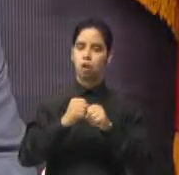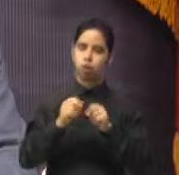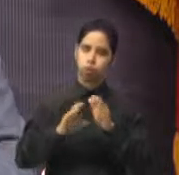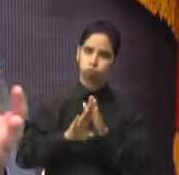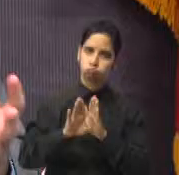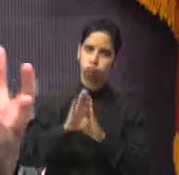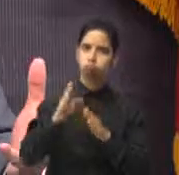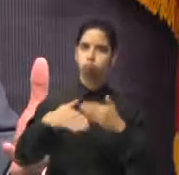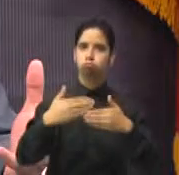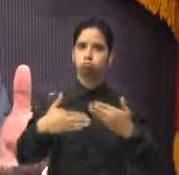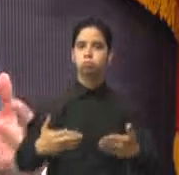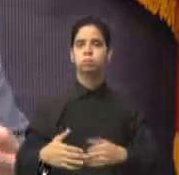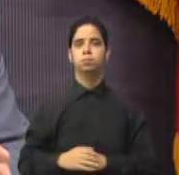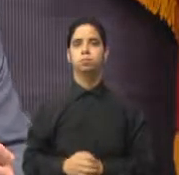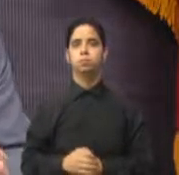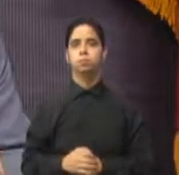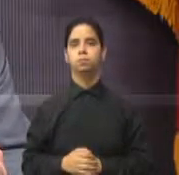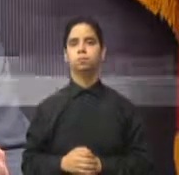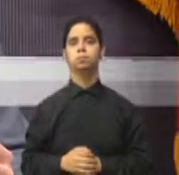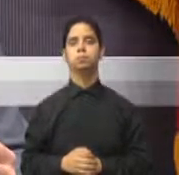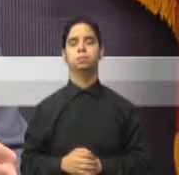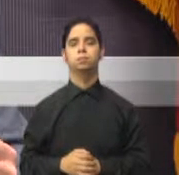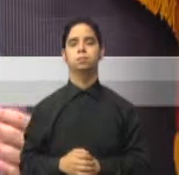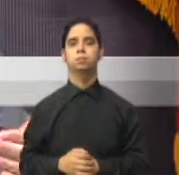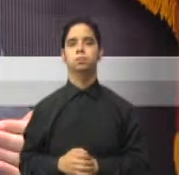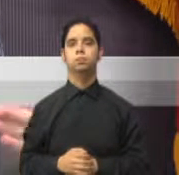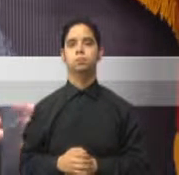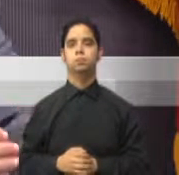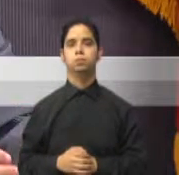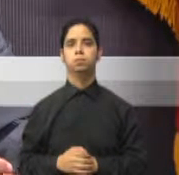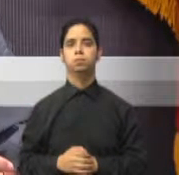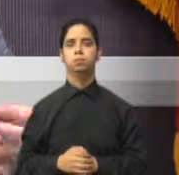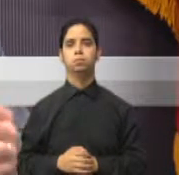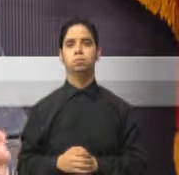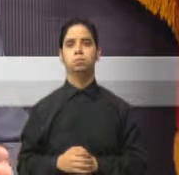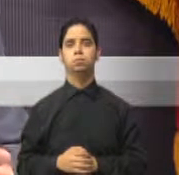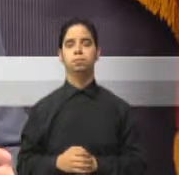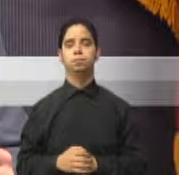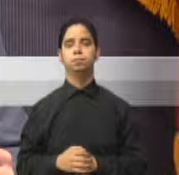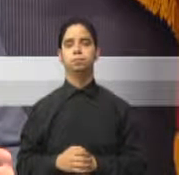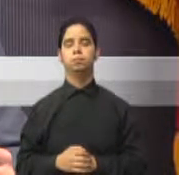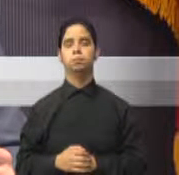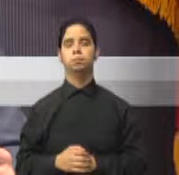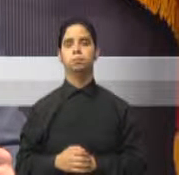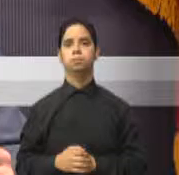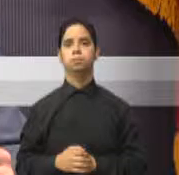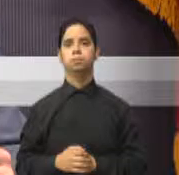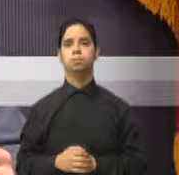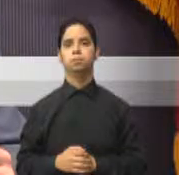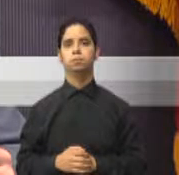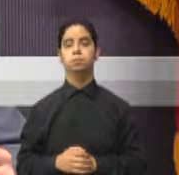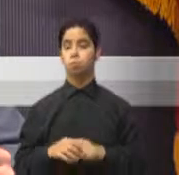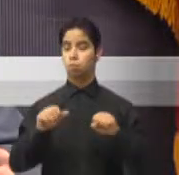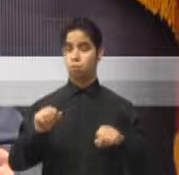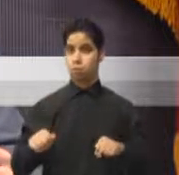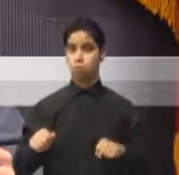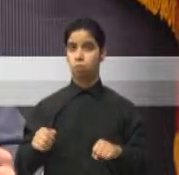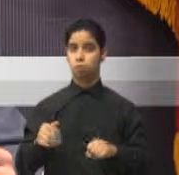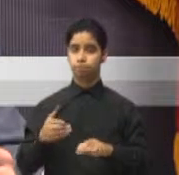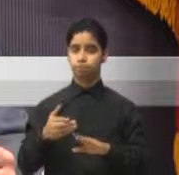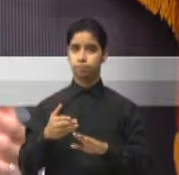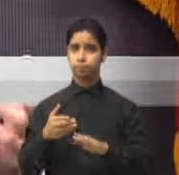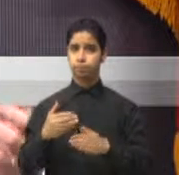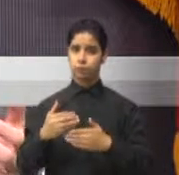Eso nos da una base de poder ir adelantando unos entendidos para que el zoológico de